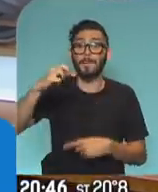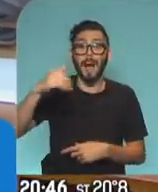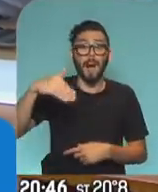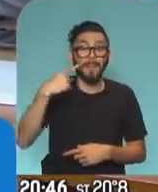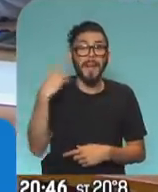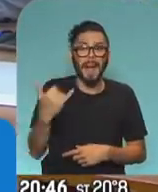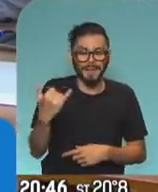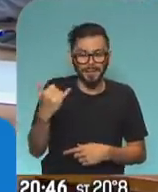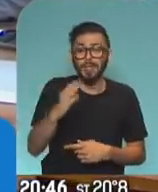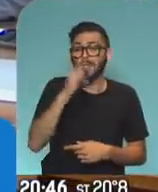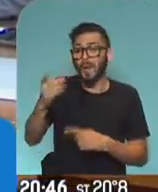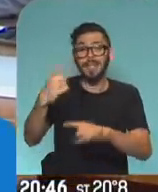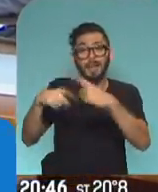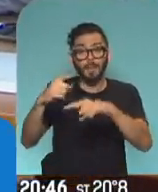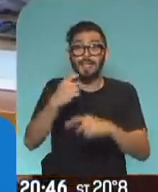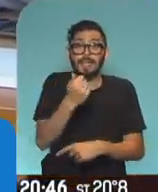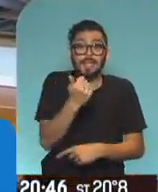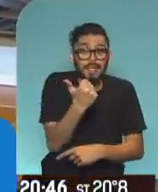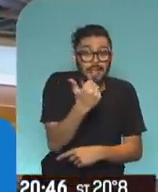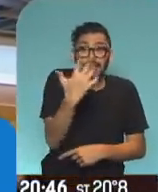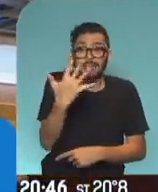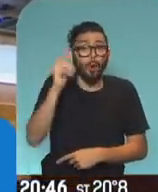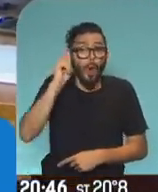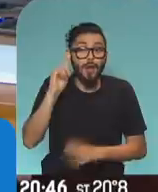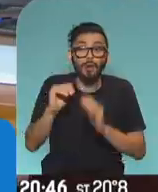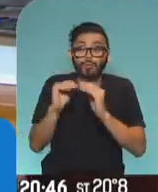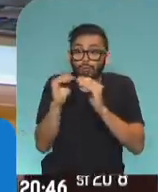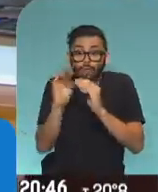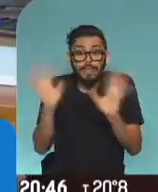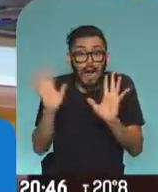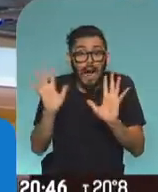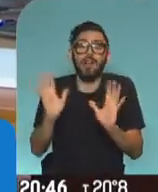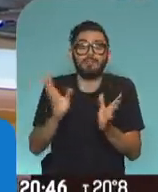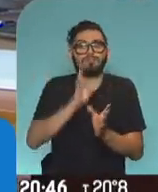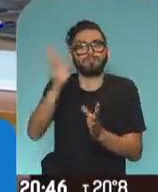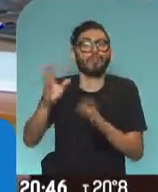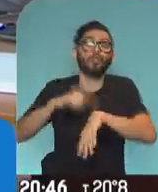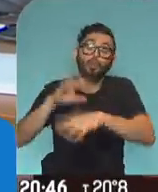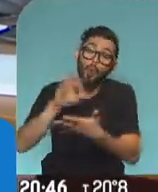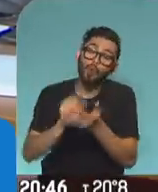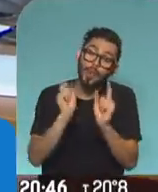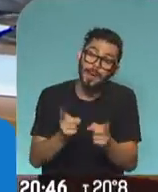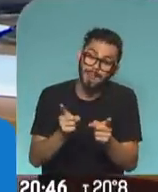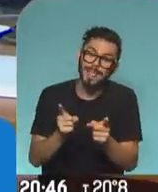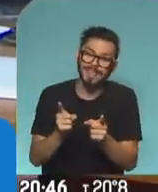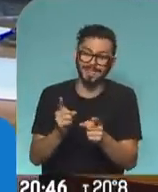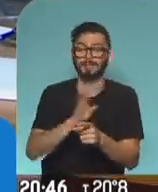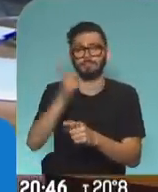y hacer su trámite si tiene ya cumplido los 65 años. Bueno, listo. Con turno también. Sí, sí, con turno, lo iba a agregar yo.